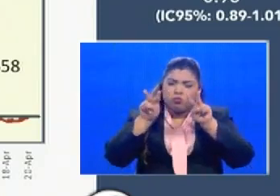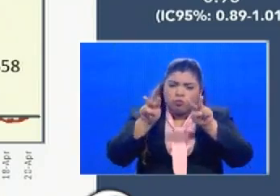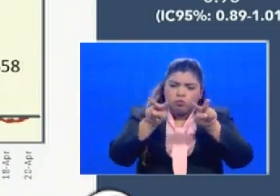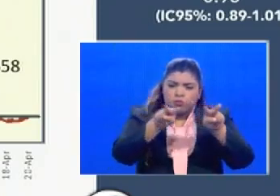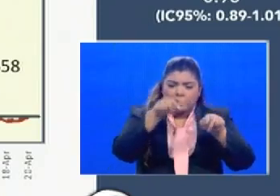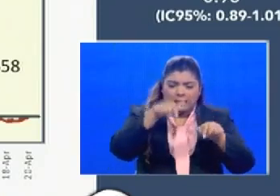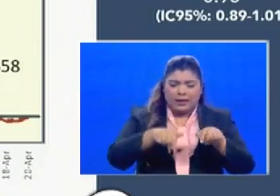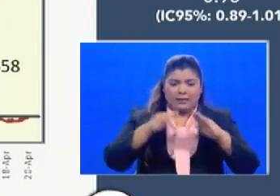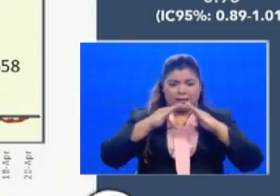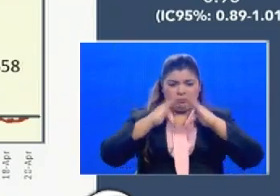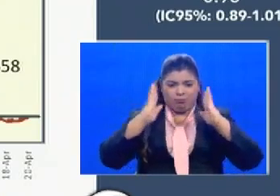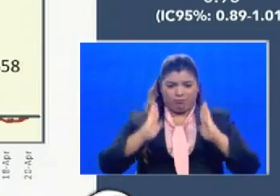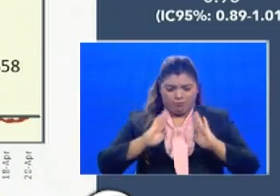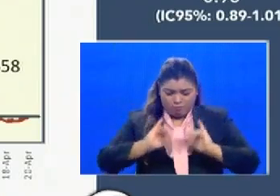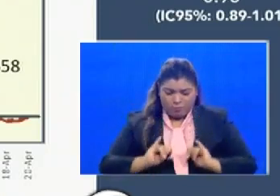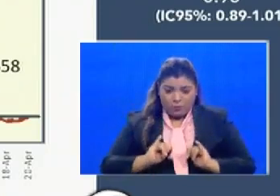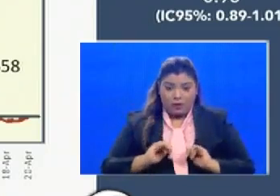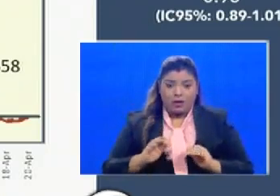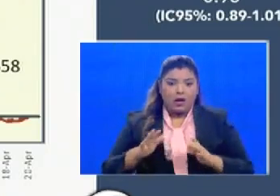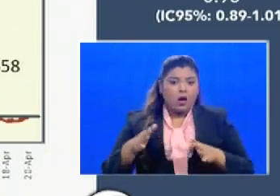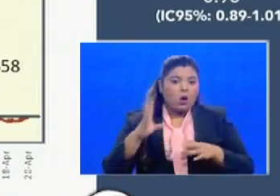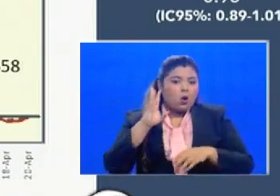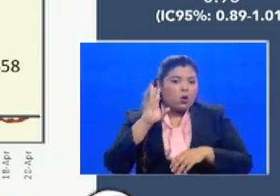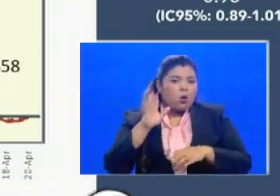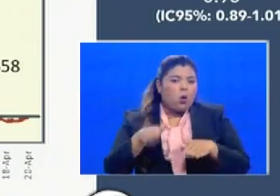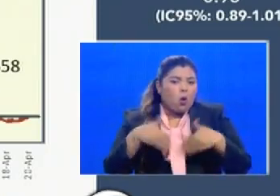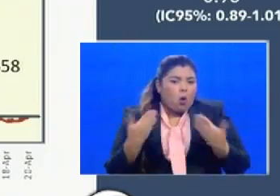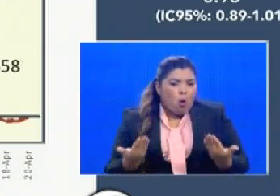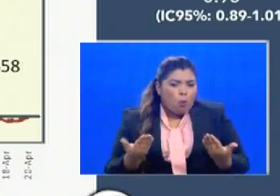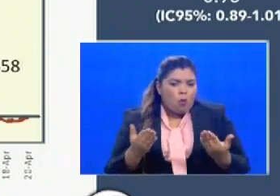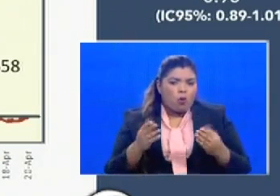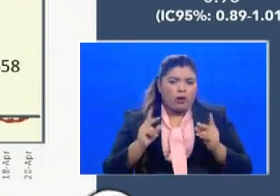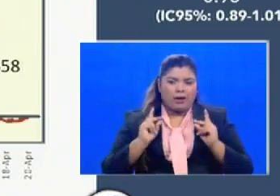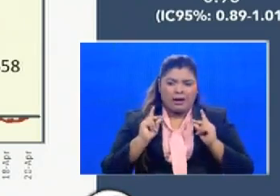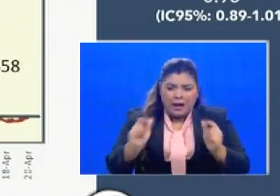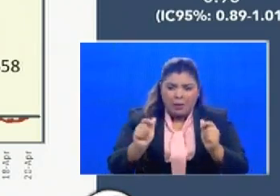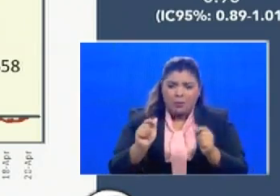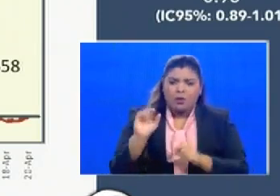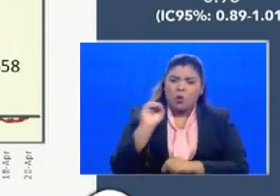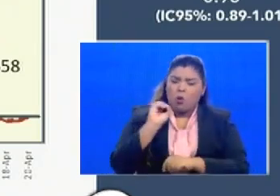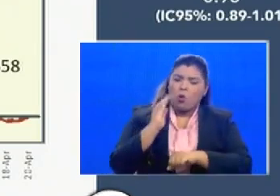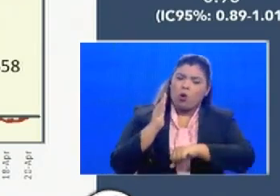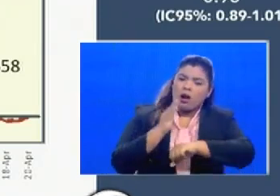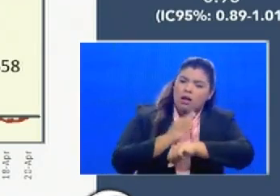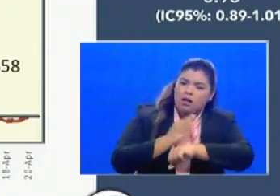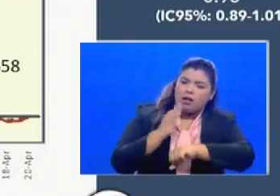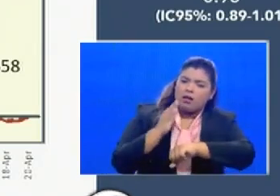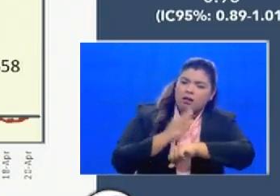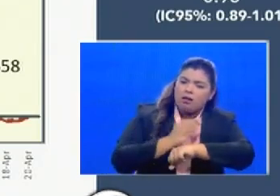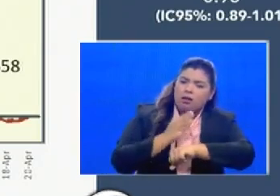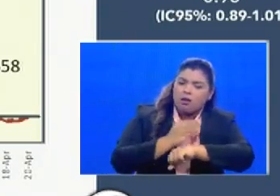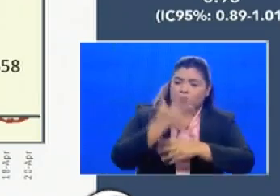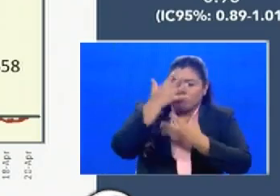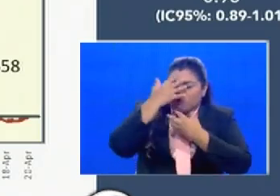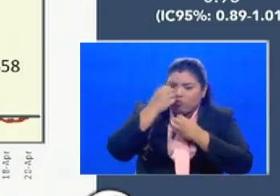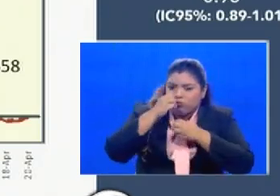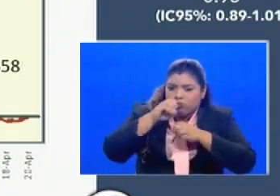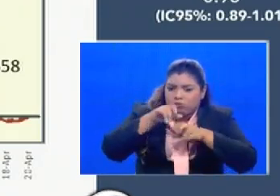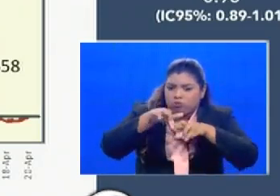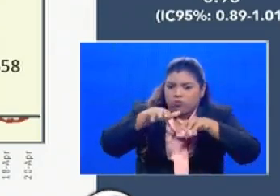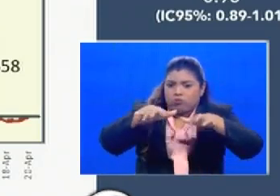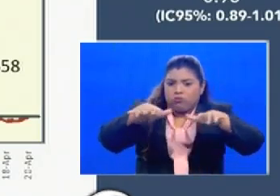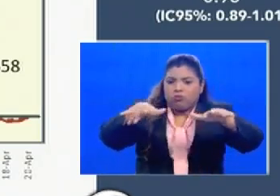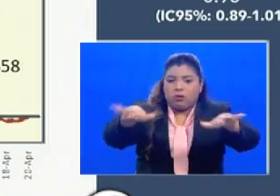habla de qué tan rápido se está propagando el COVID en Panamá, lo que observan es el número reproductivo que es